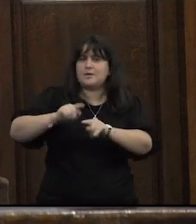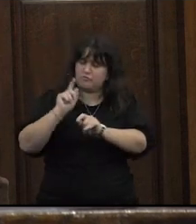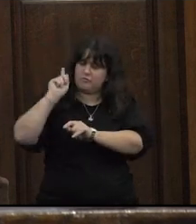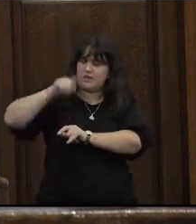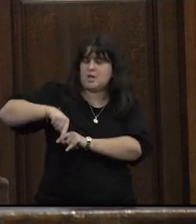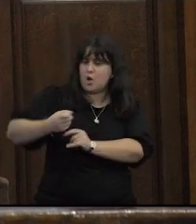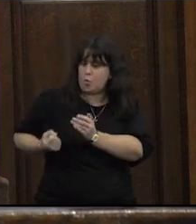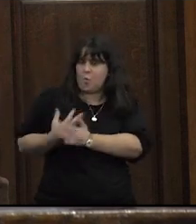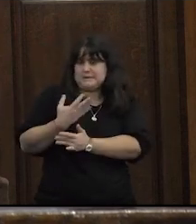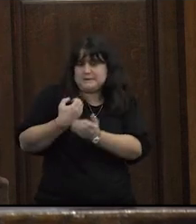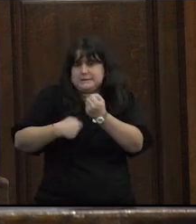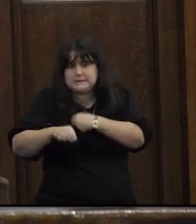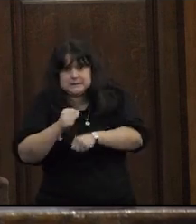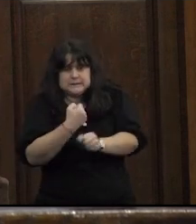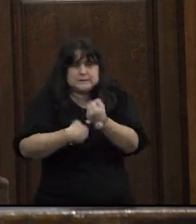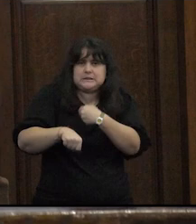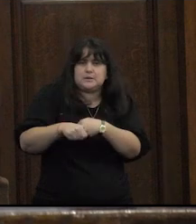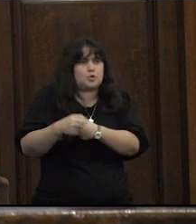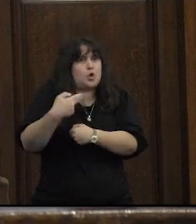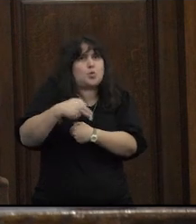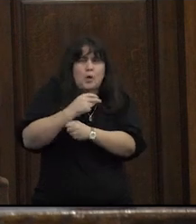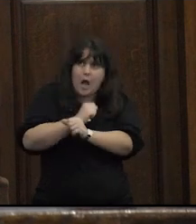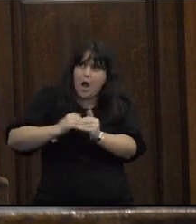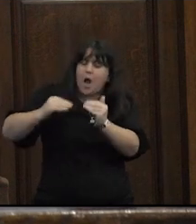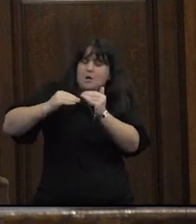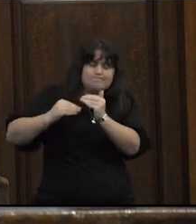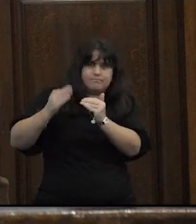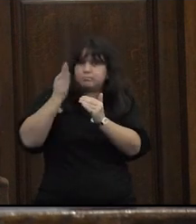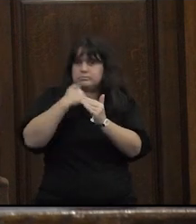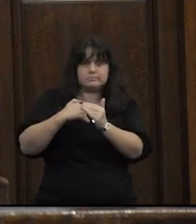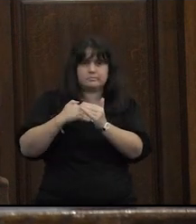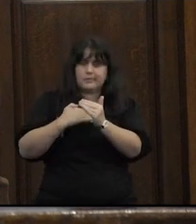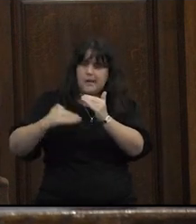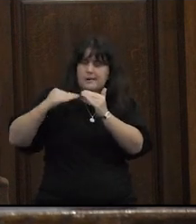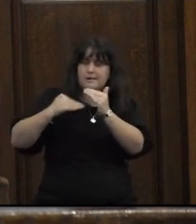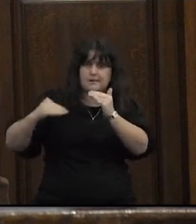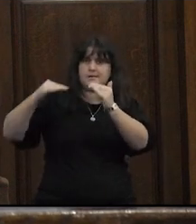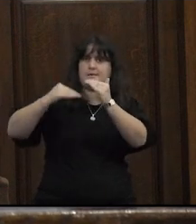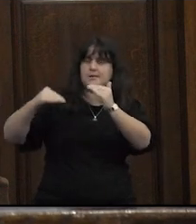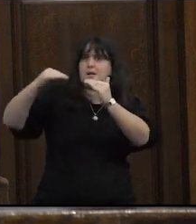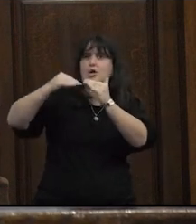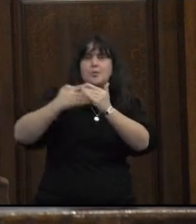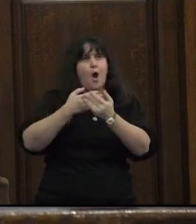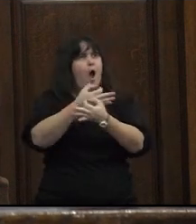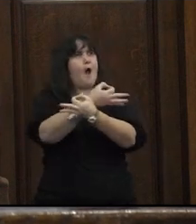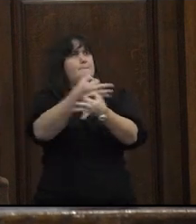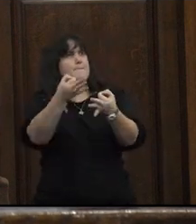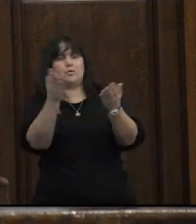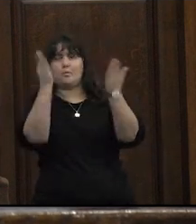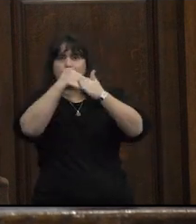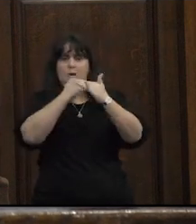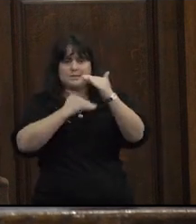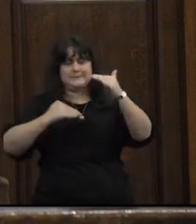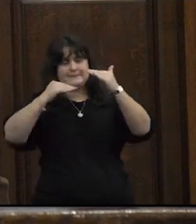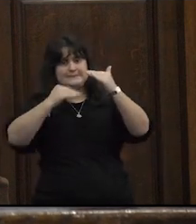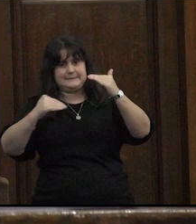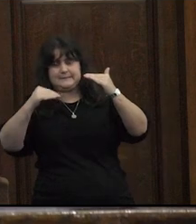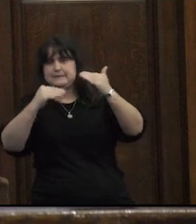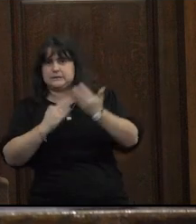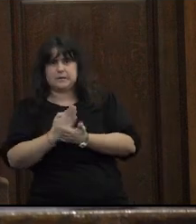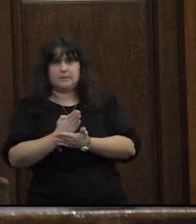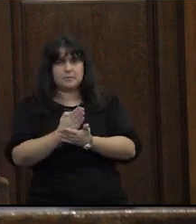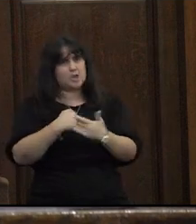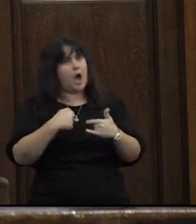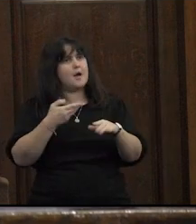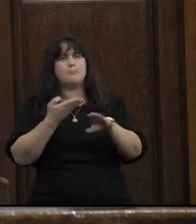generadoras de nuevas ansiedades porque nunca estamos a la altura de de todos estos ideales que se